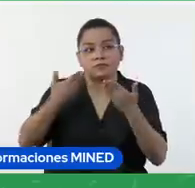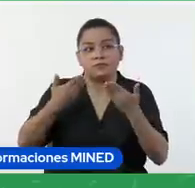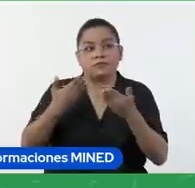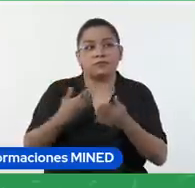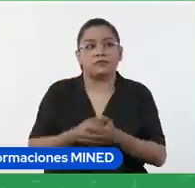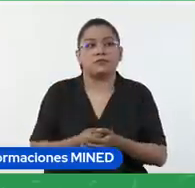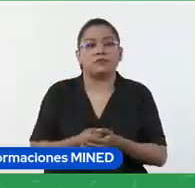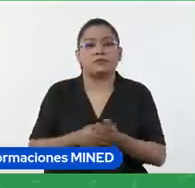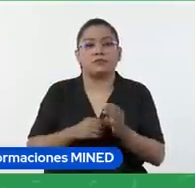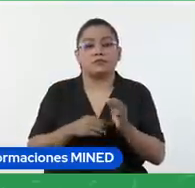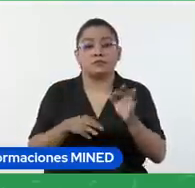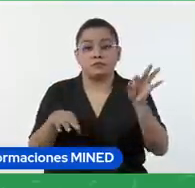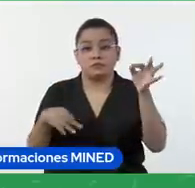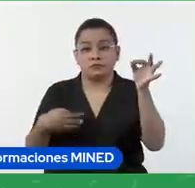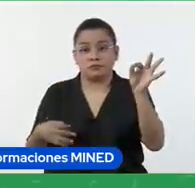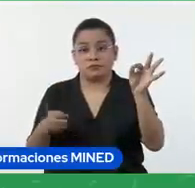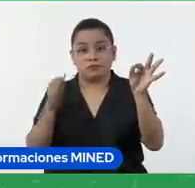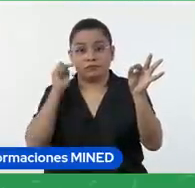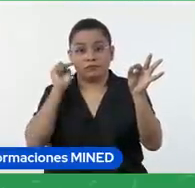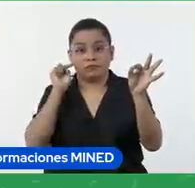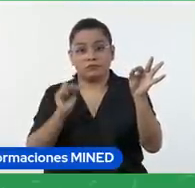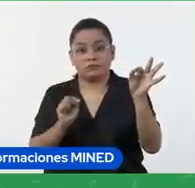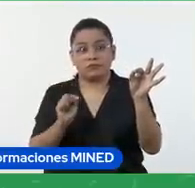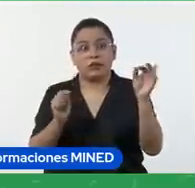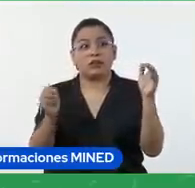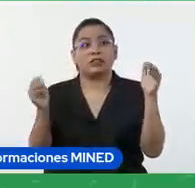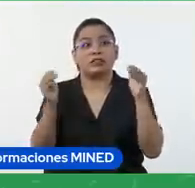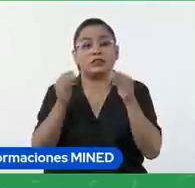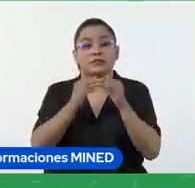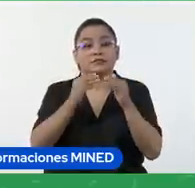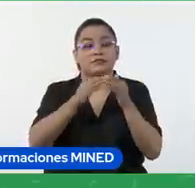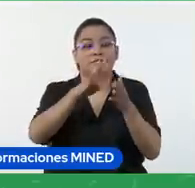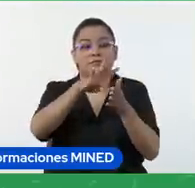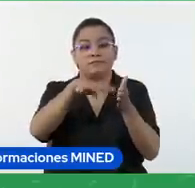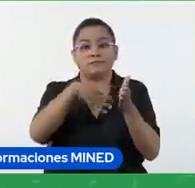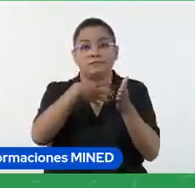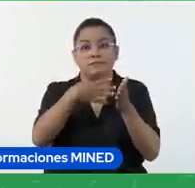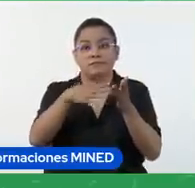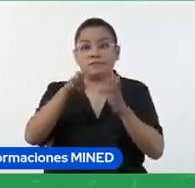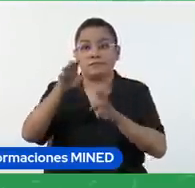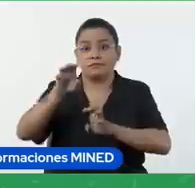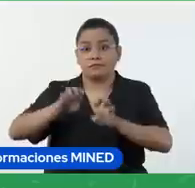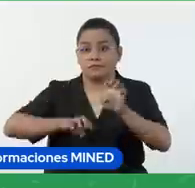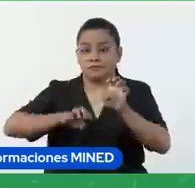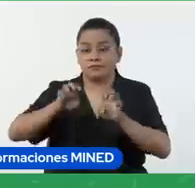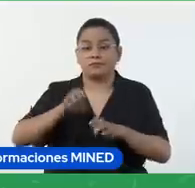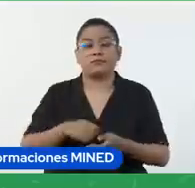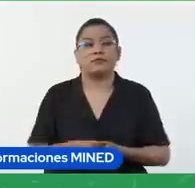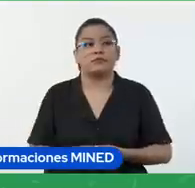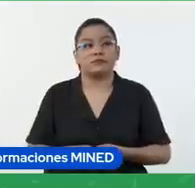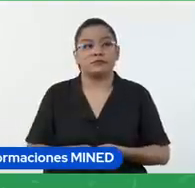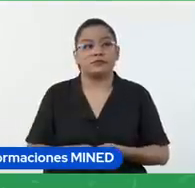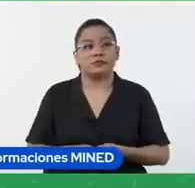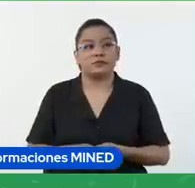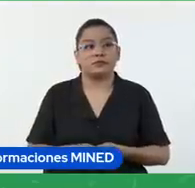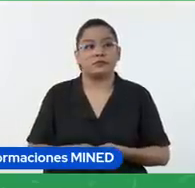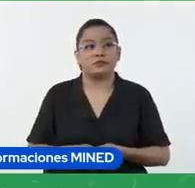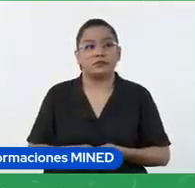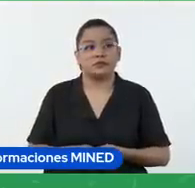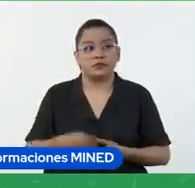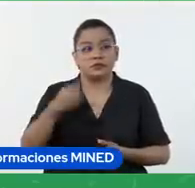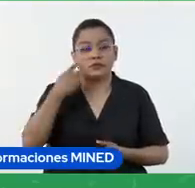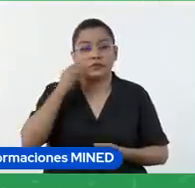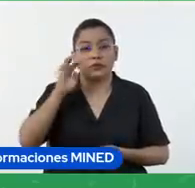el archivo adjunto, y además viene una rúbrica adjunta. En este caso indica que tiene cuatro